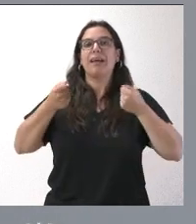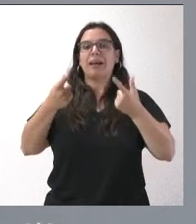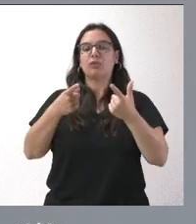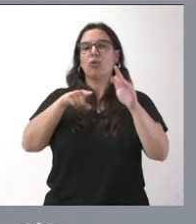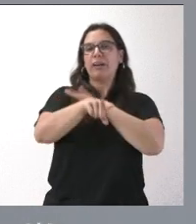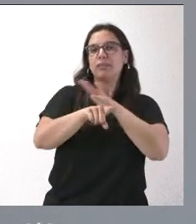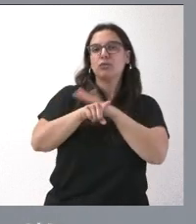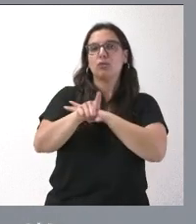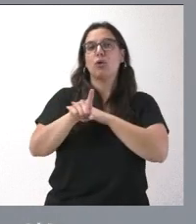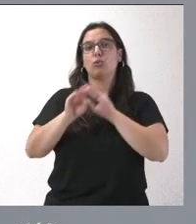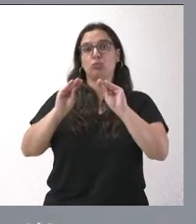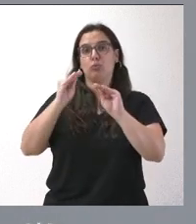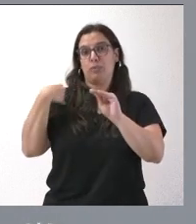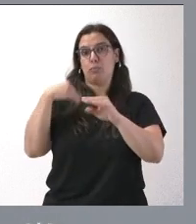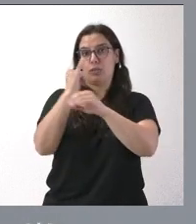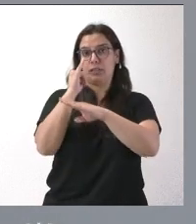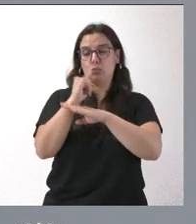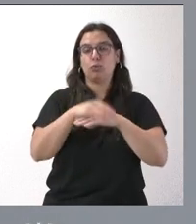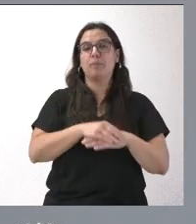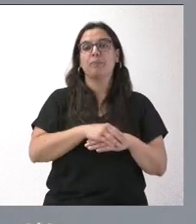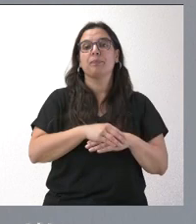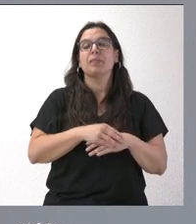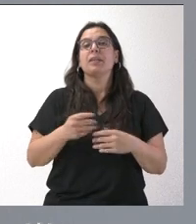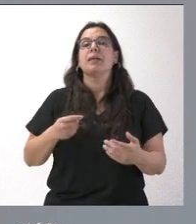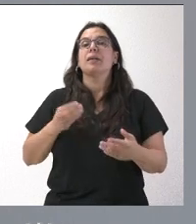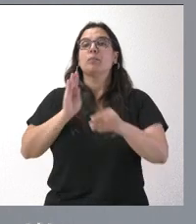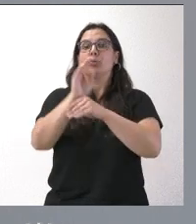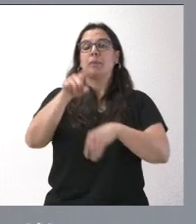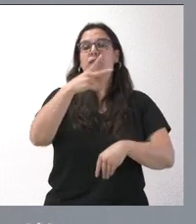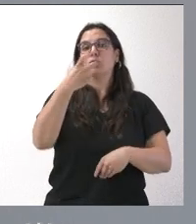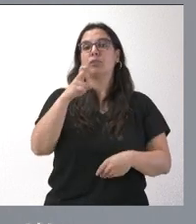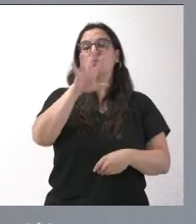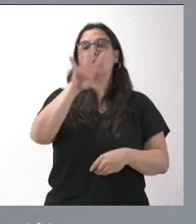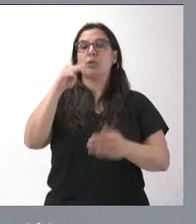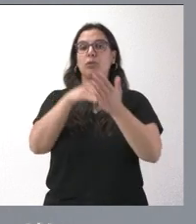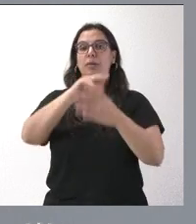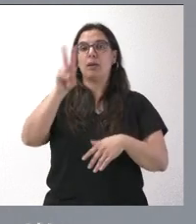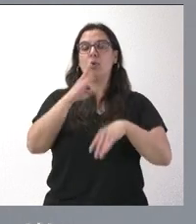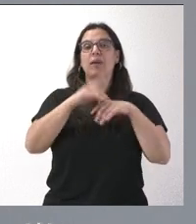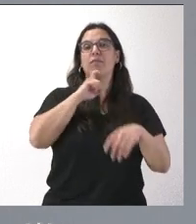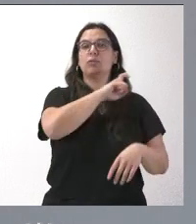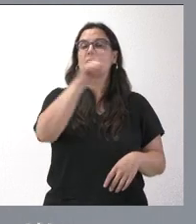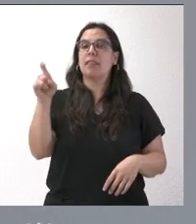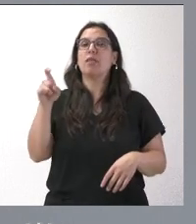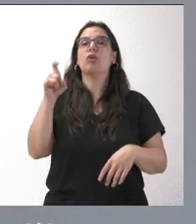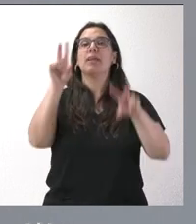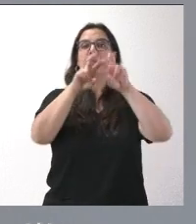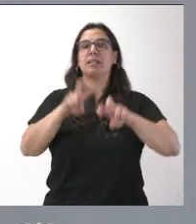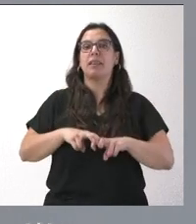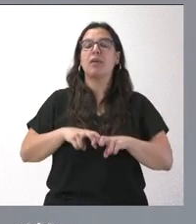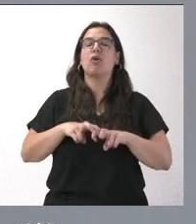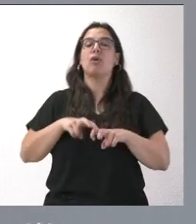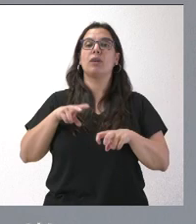gestión de ese instituto. Una aportación de 254.000 euros para la Fundación de la Investigación del Cáncer, impulsando